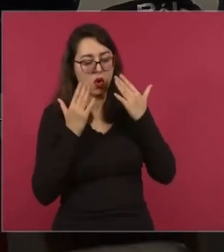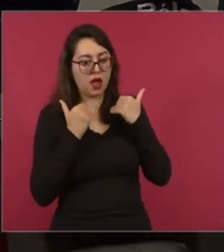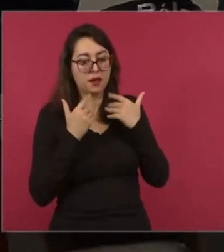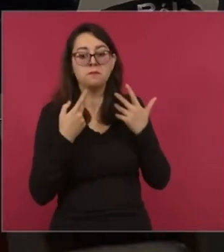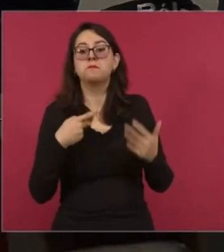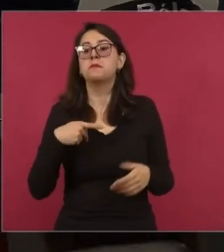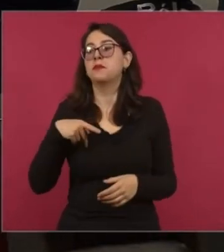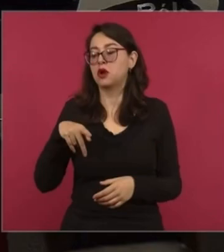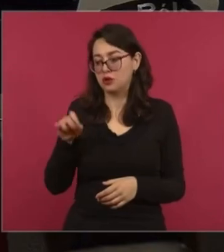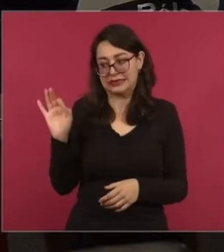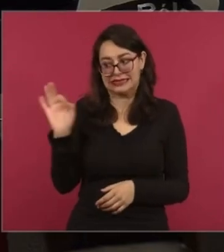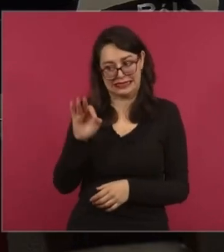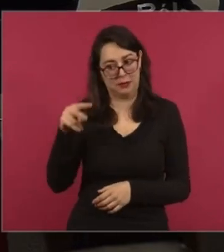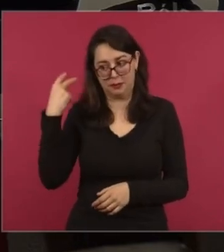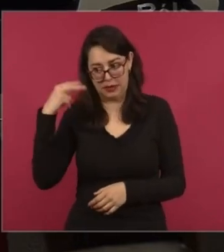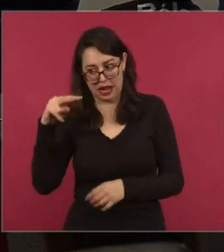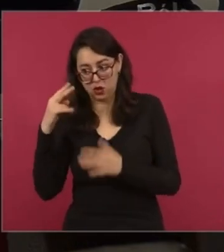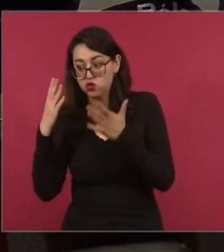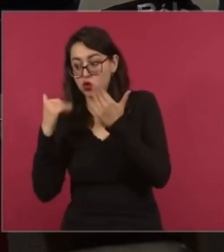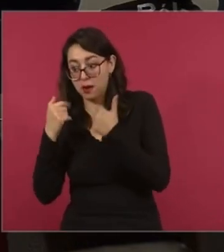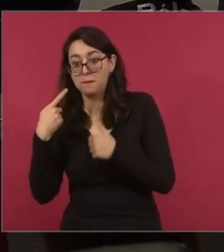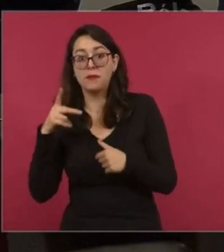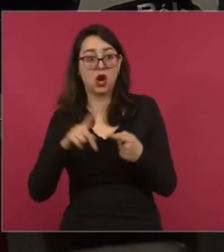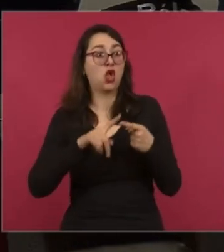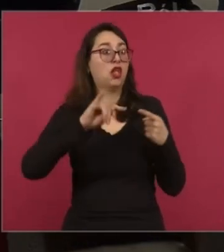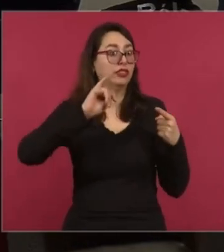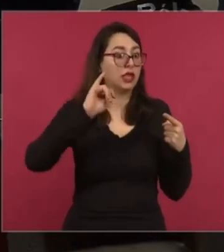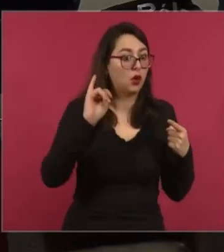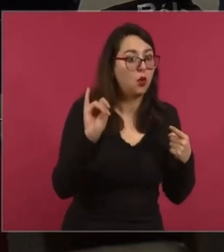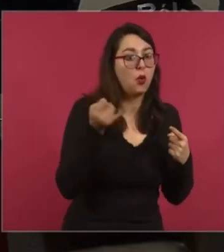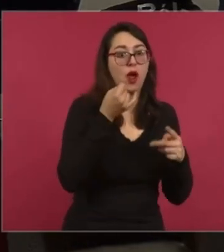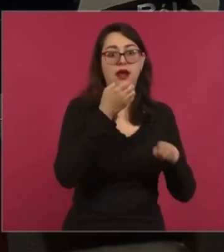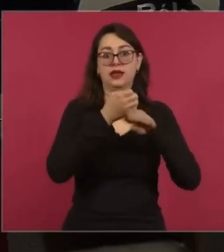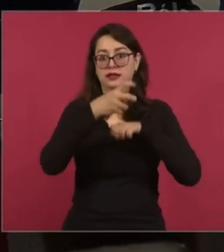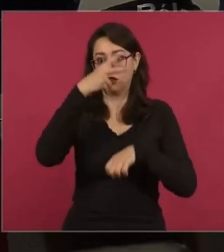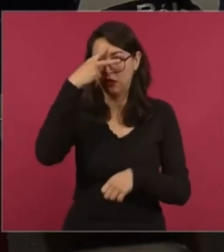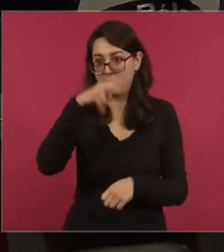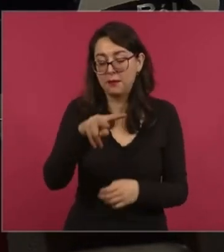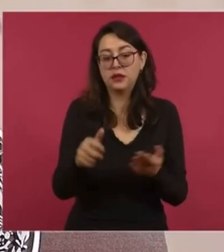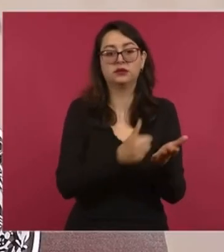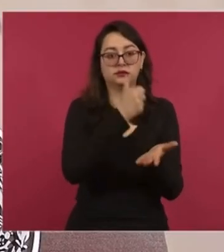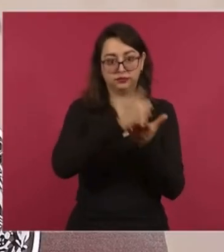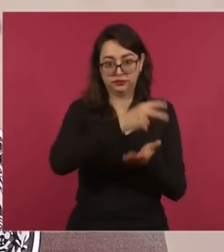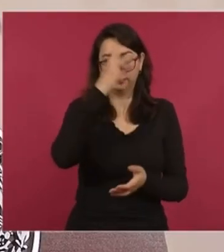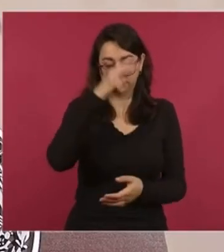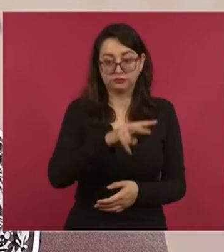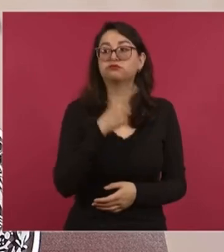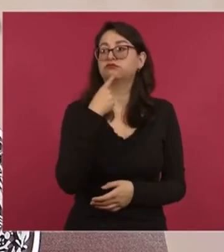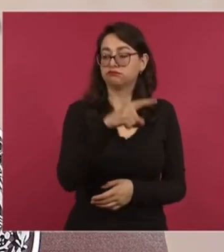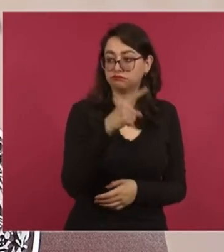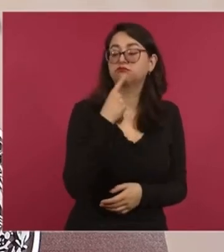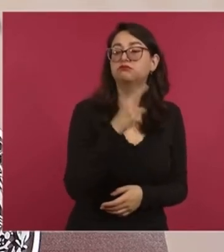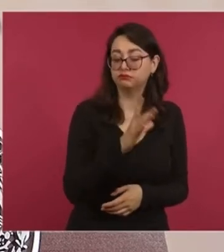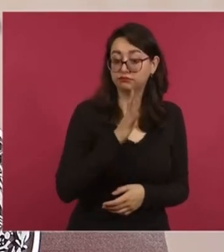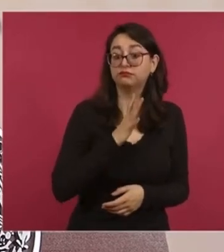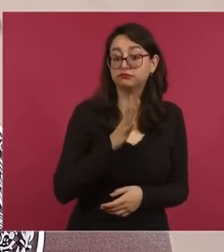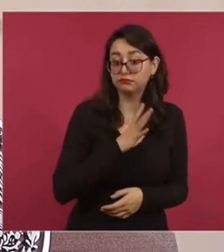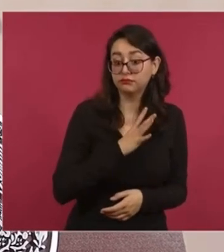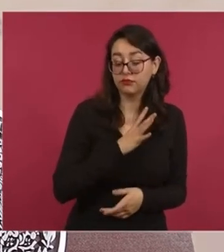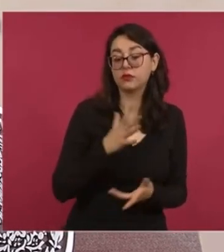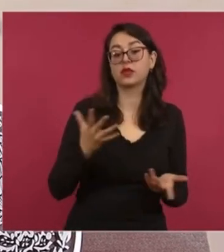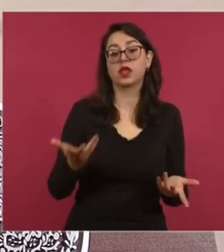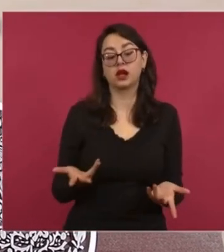hubo, hubo en Tamaulipas, en la Ciudad de México, en Ecatepec, bueno, en todos lados. Y por otro lado, presidente,